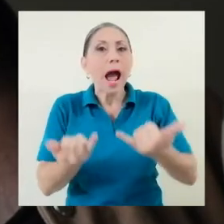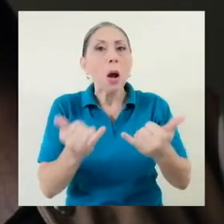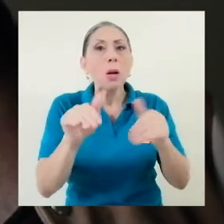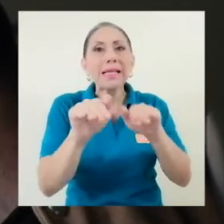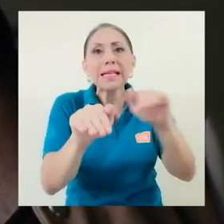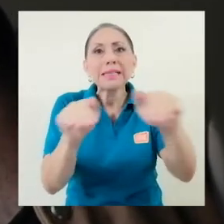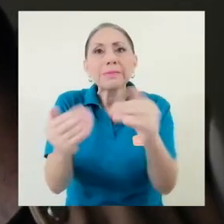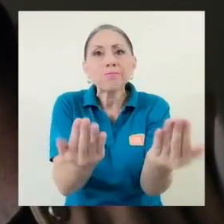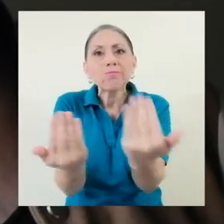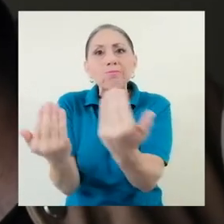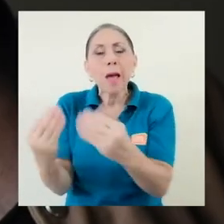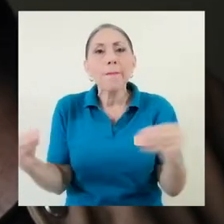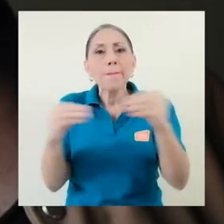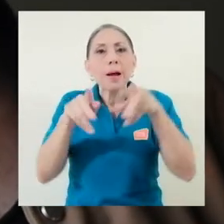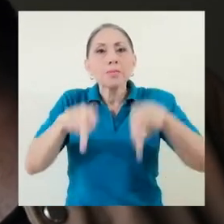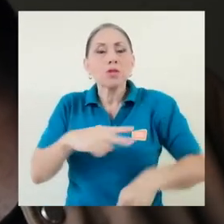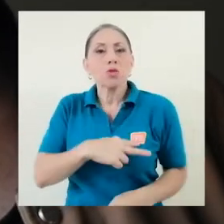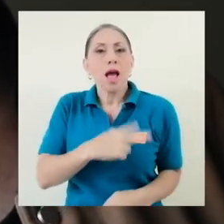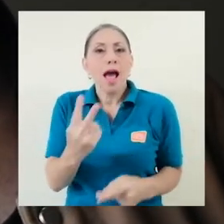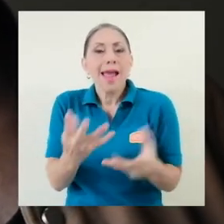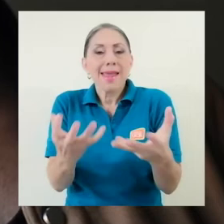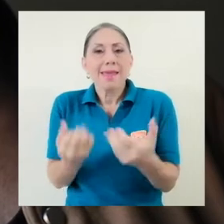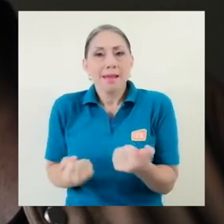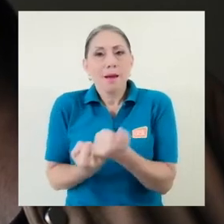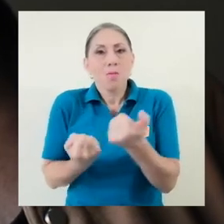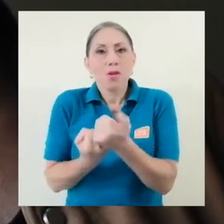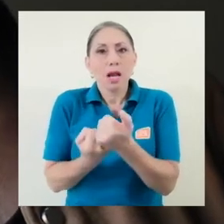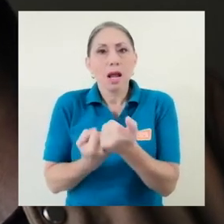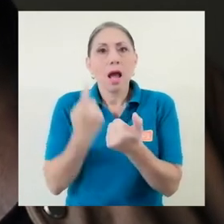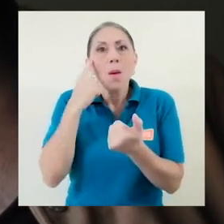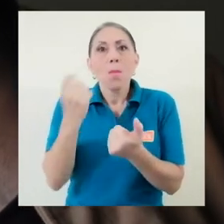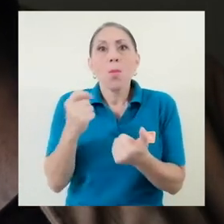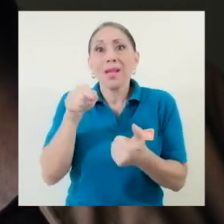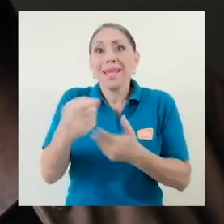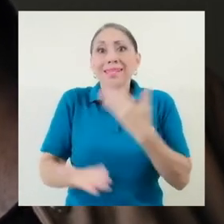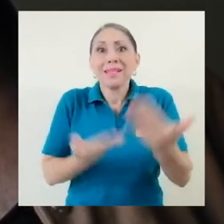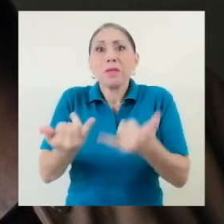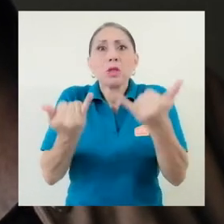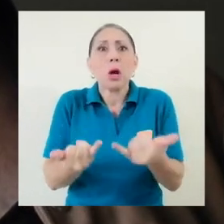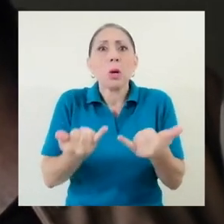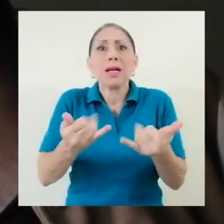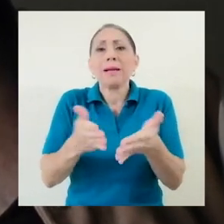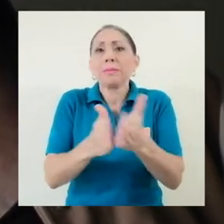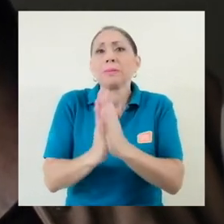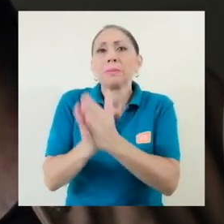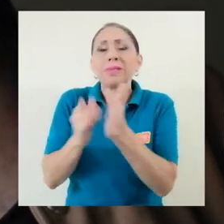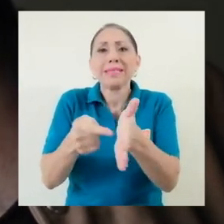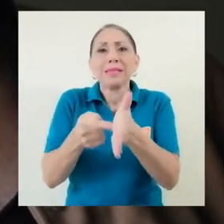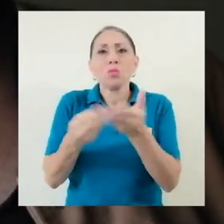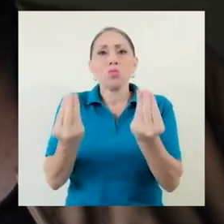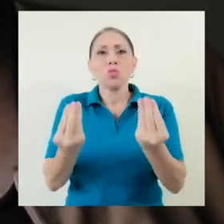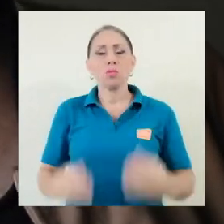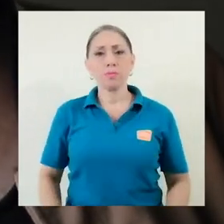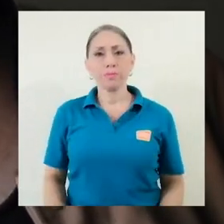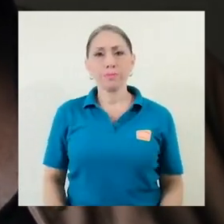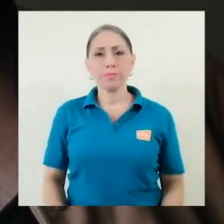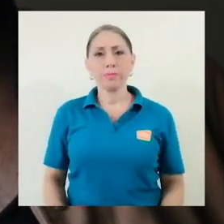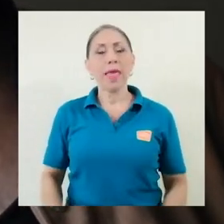están reclutando a más voluntarios que quieran apoyar, ya que la demanda de este servicio ha sido alta.